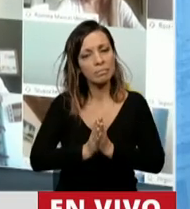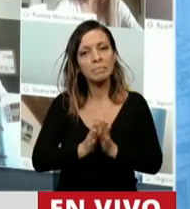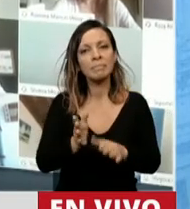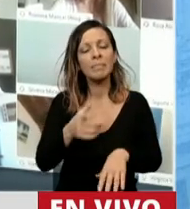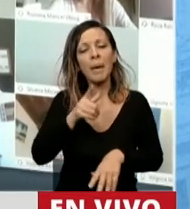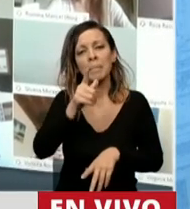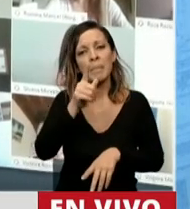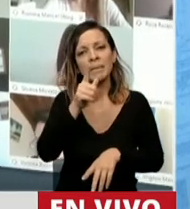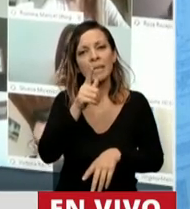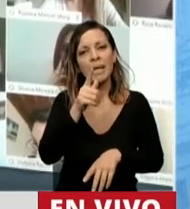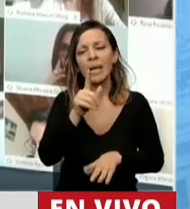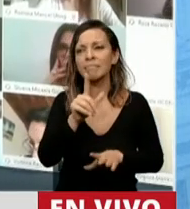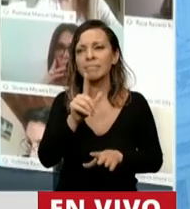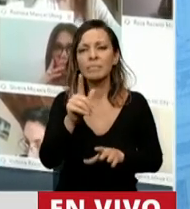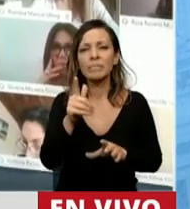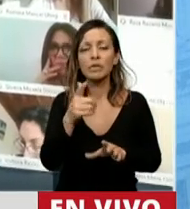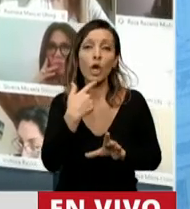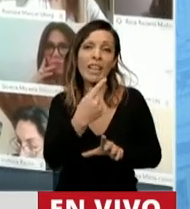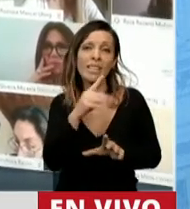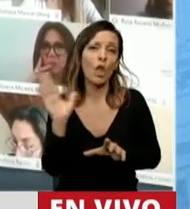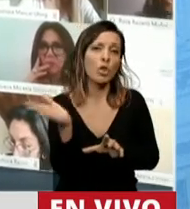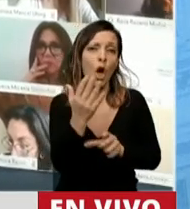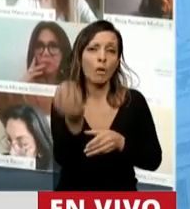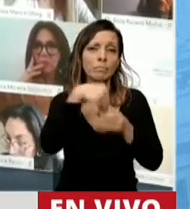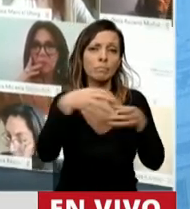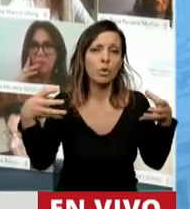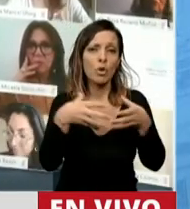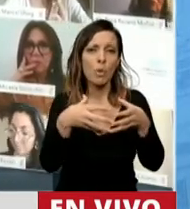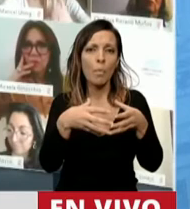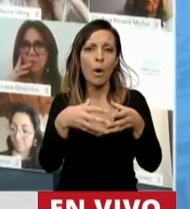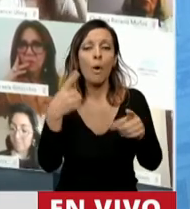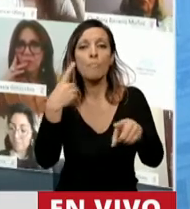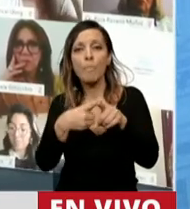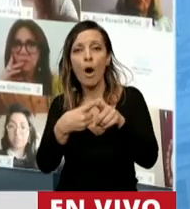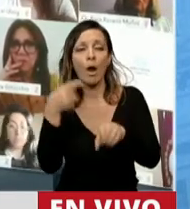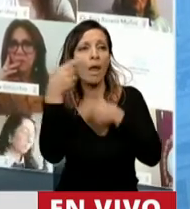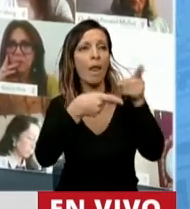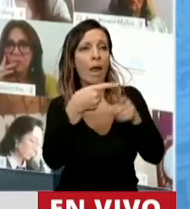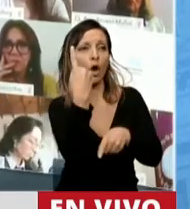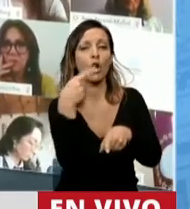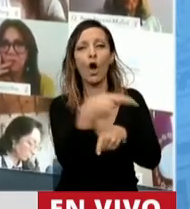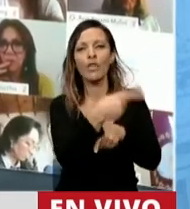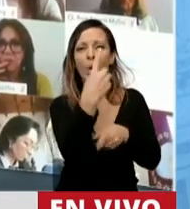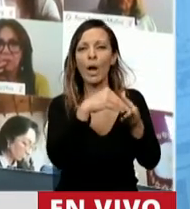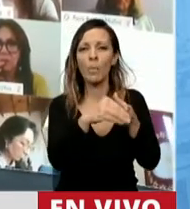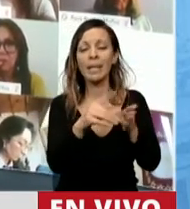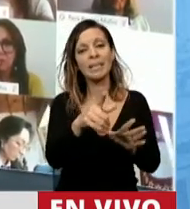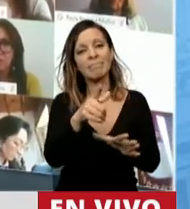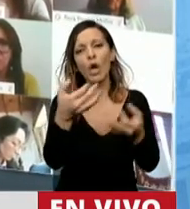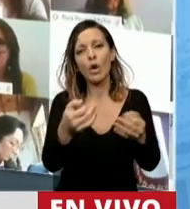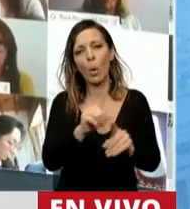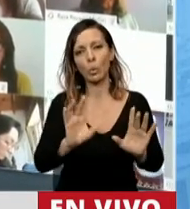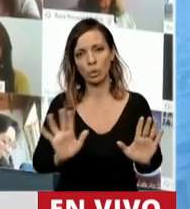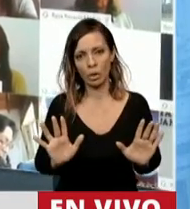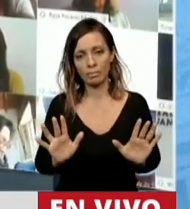Creo que no ha habido incluir a todo nuestro bloque en una descalificación a una colega, es absolutamente injusto. No